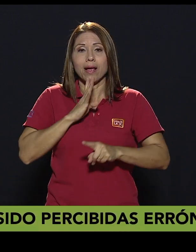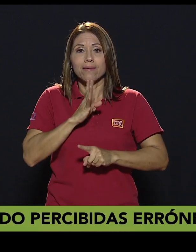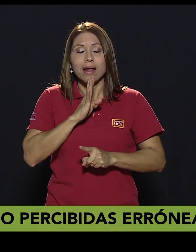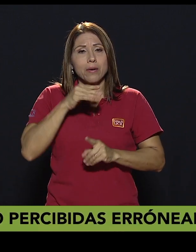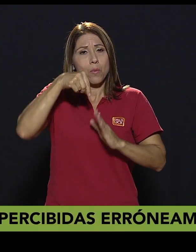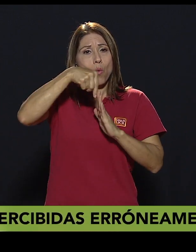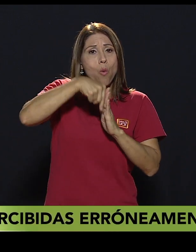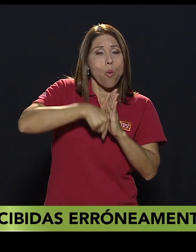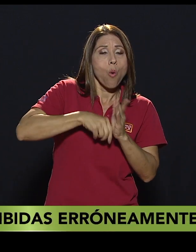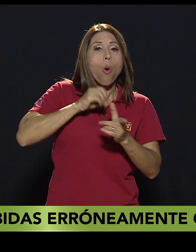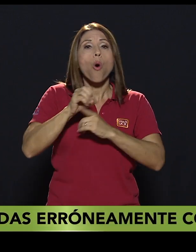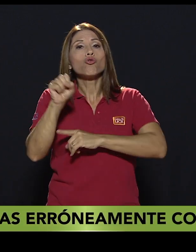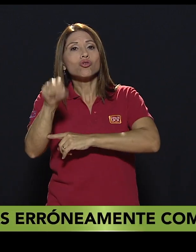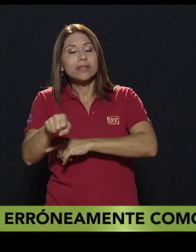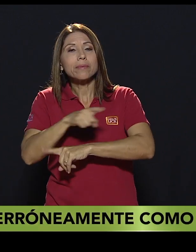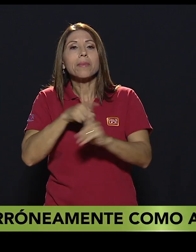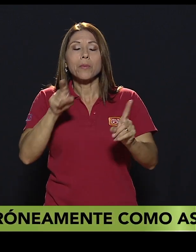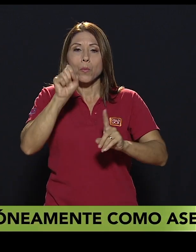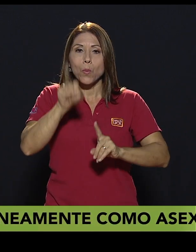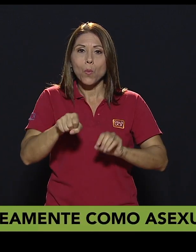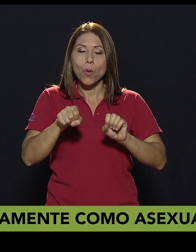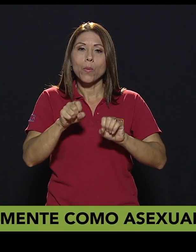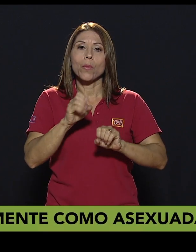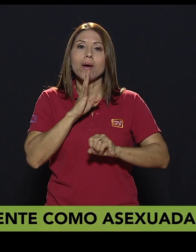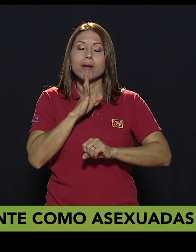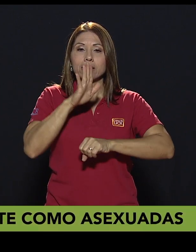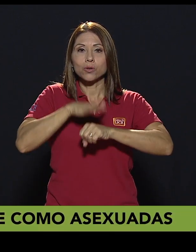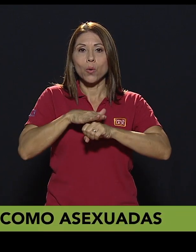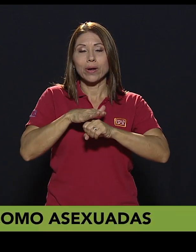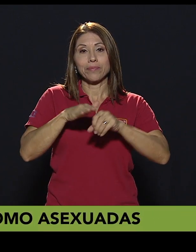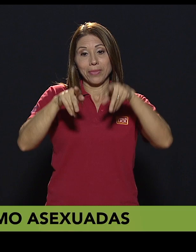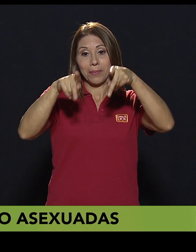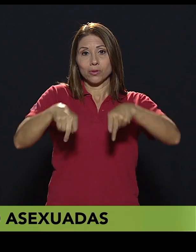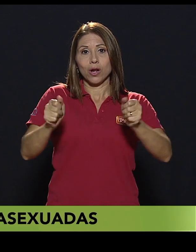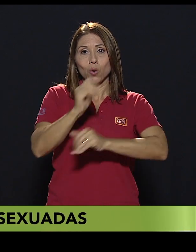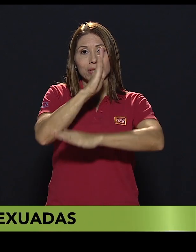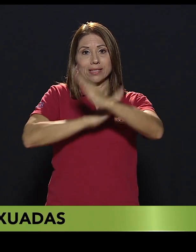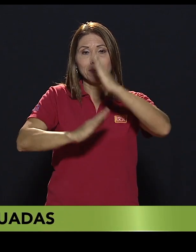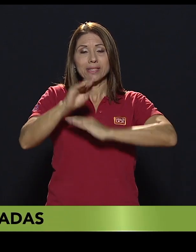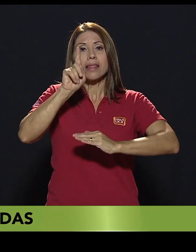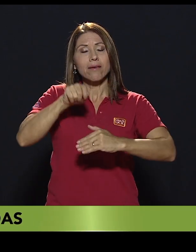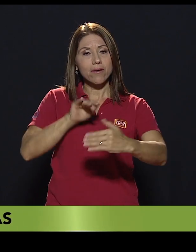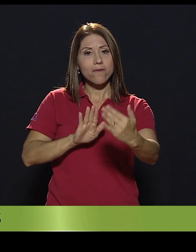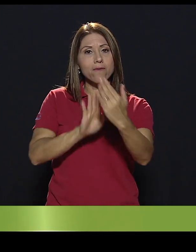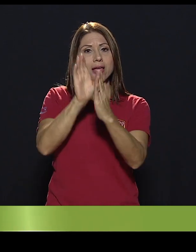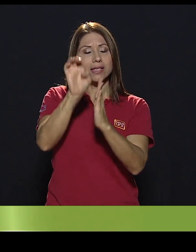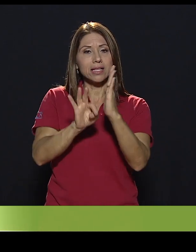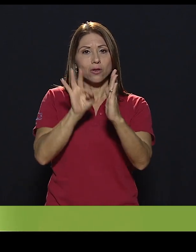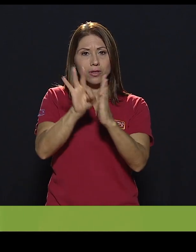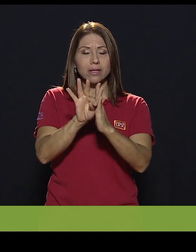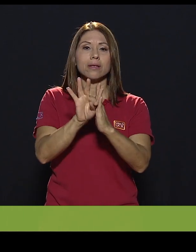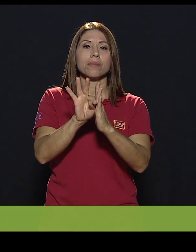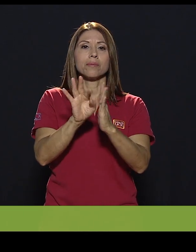así, podemos hablar de los estereotipos que tiene que enfrentar una persona con discapacidad a la hora de